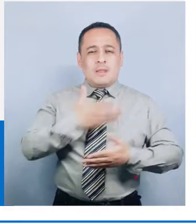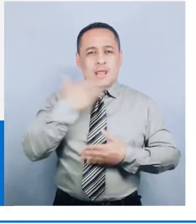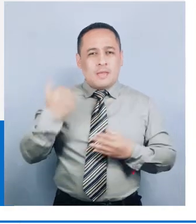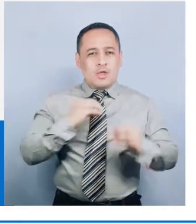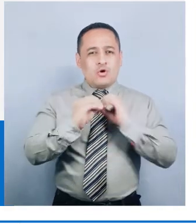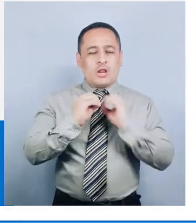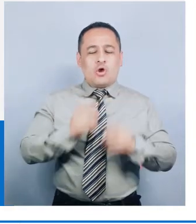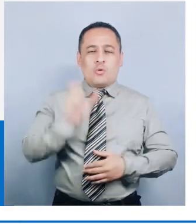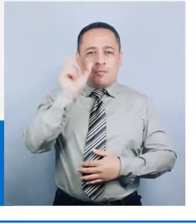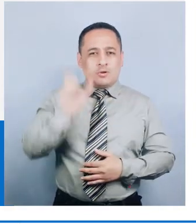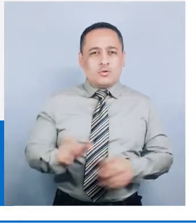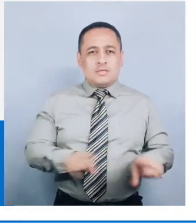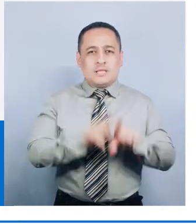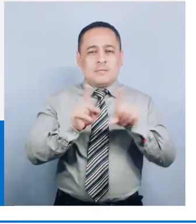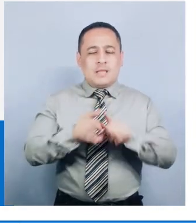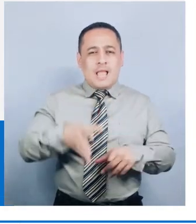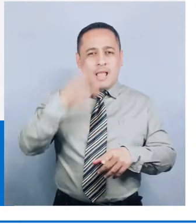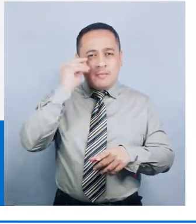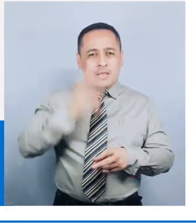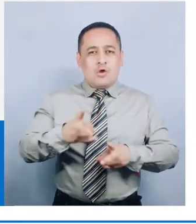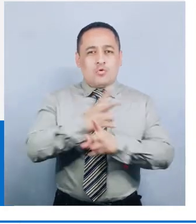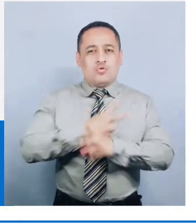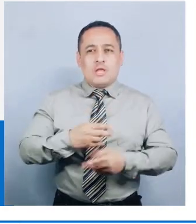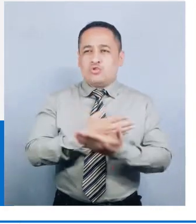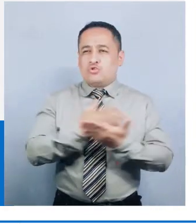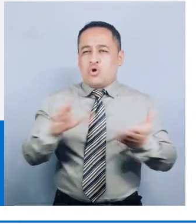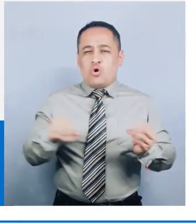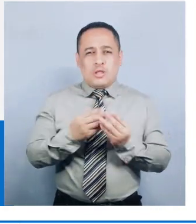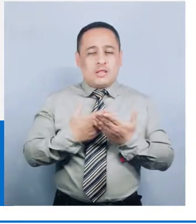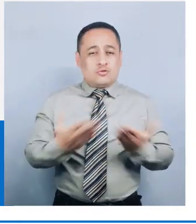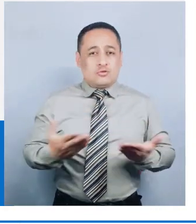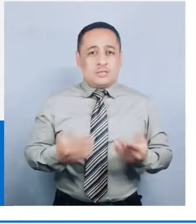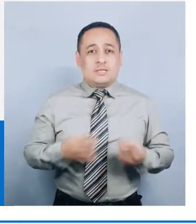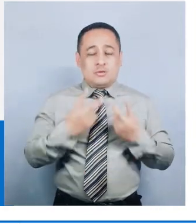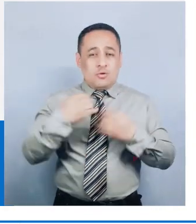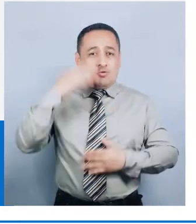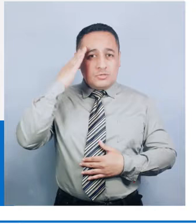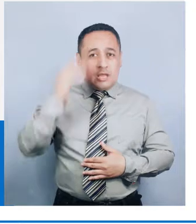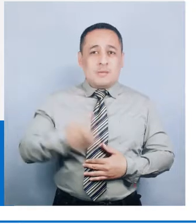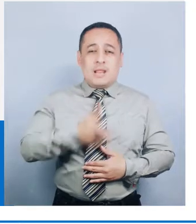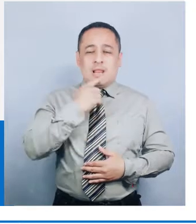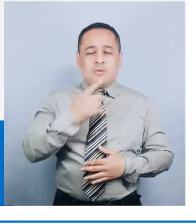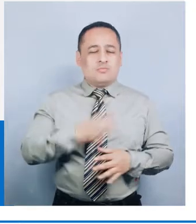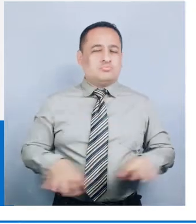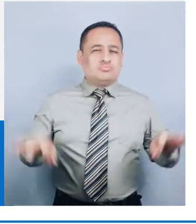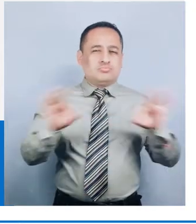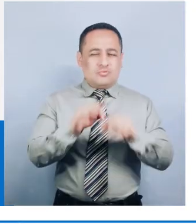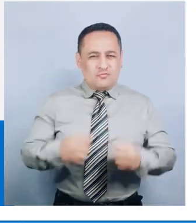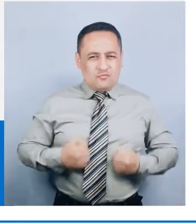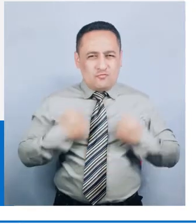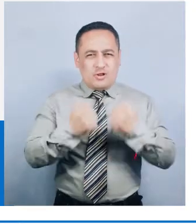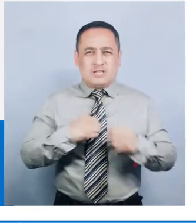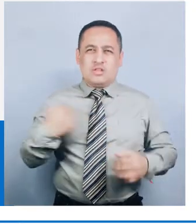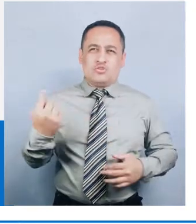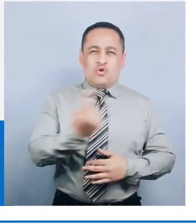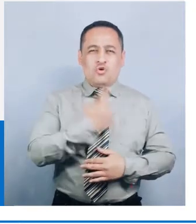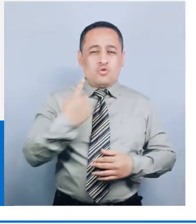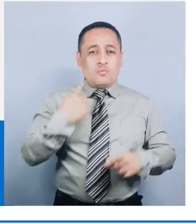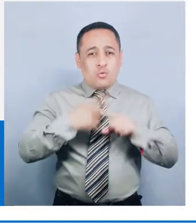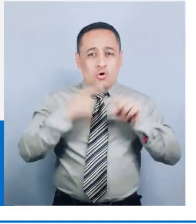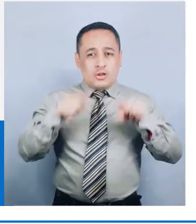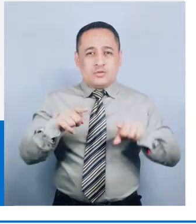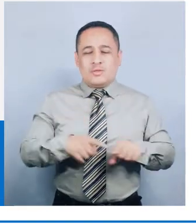servirán para mejorar como persona y apreciar a cuidar lo que nos rodea. Como bien sabemos, el agua es la fuerza motriz de toda la